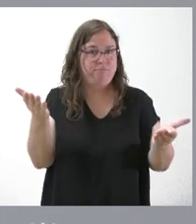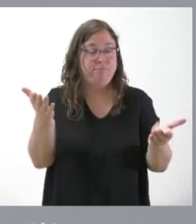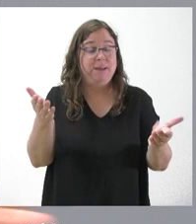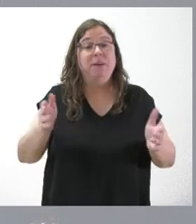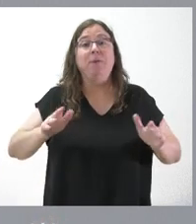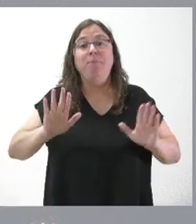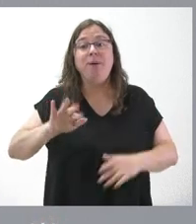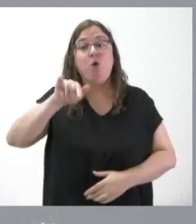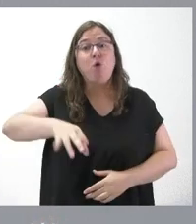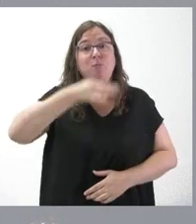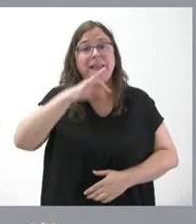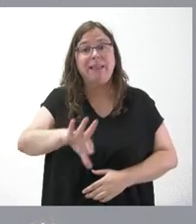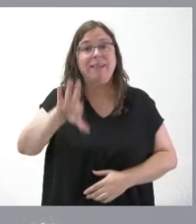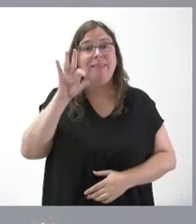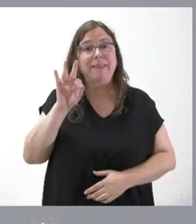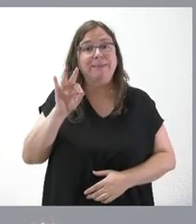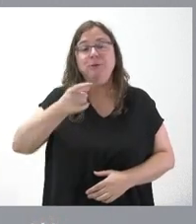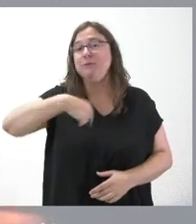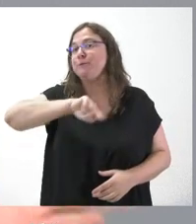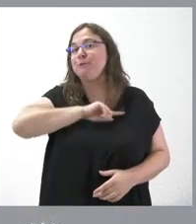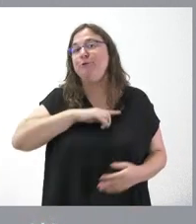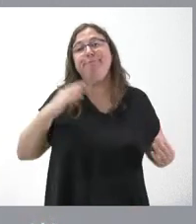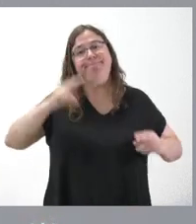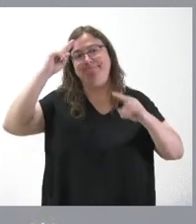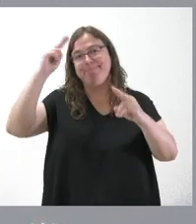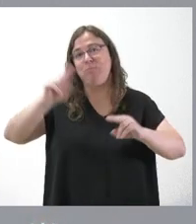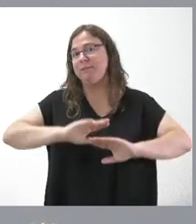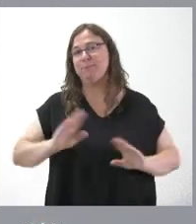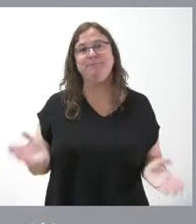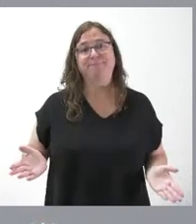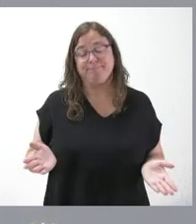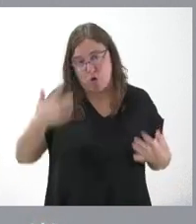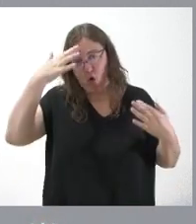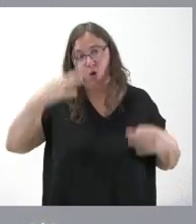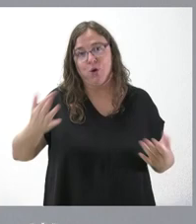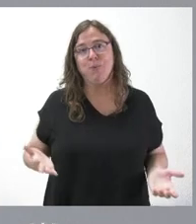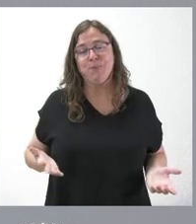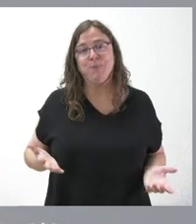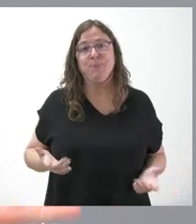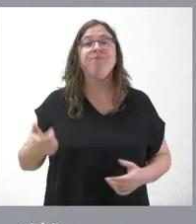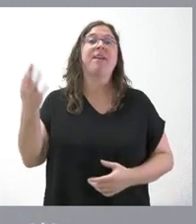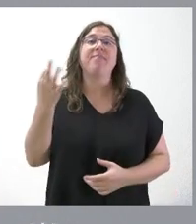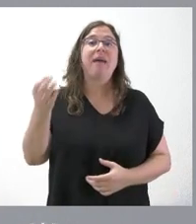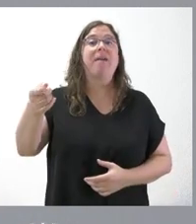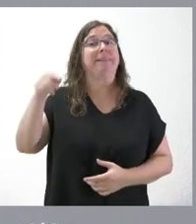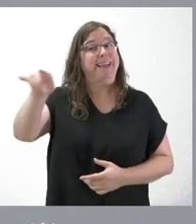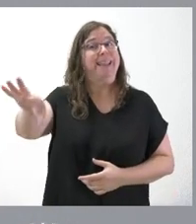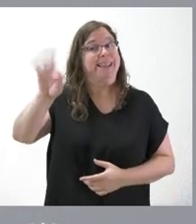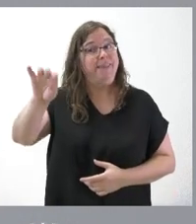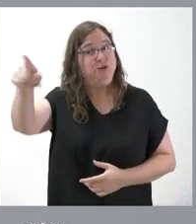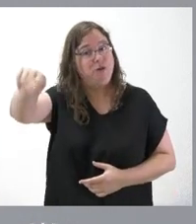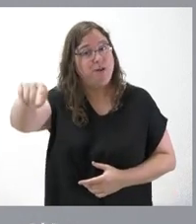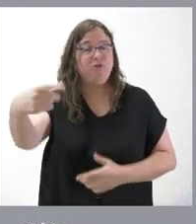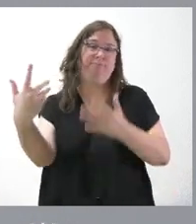lo que se vaya a decir esta tarde nosotros tendremos que respetarlo como es natural y tendrán que explicarlo quien lo vaya a decidir.